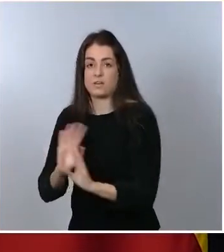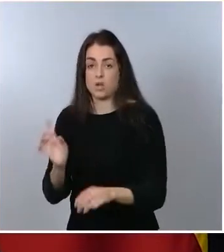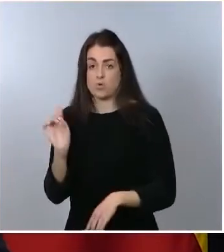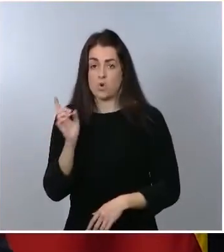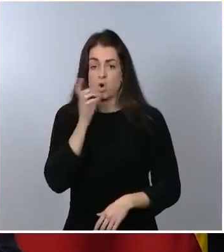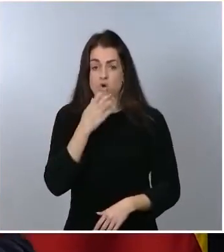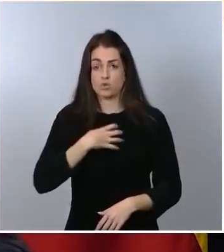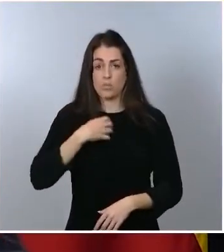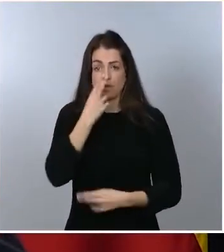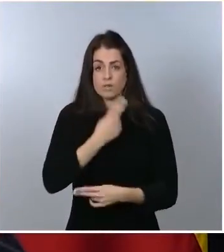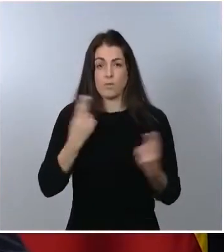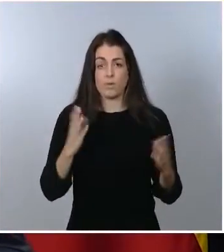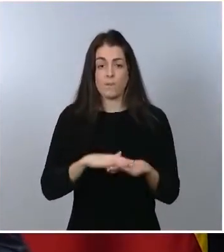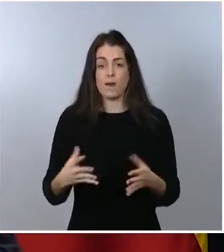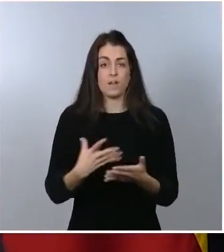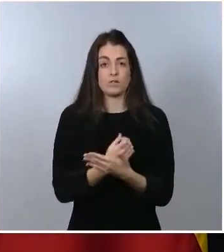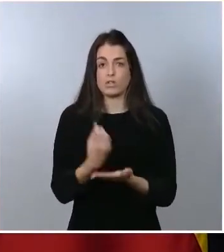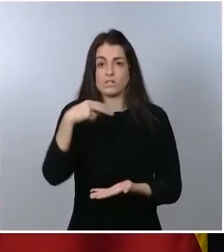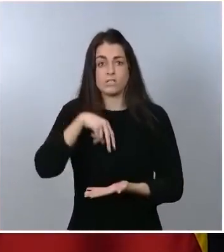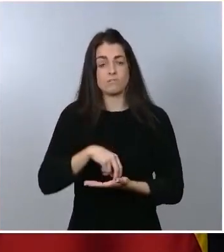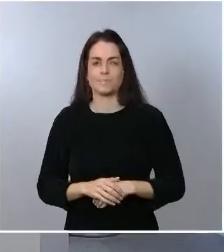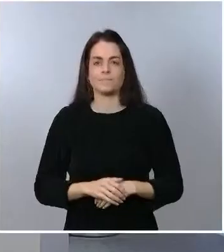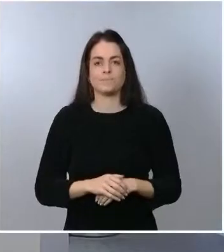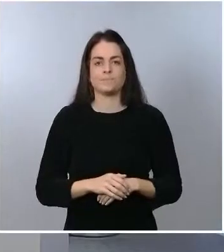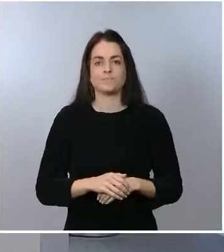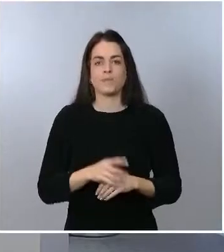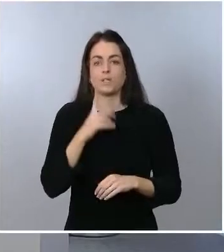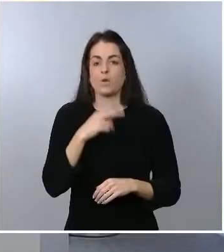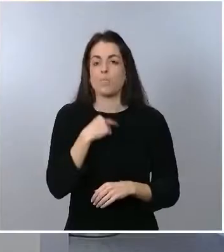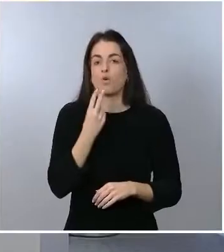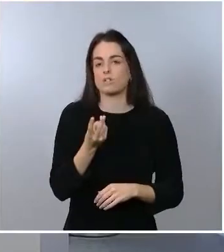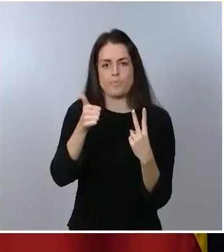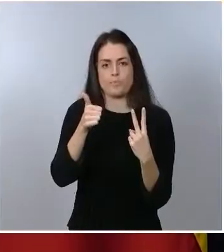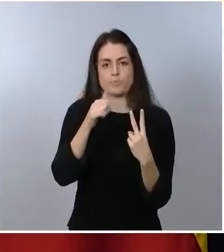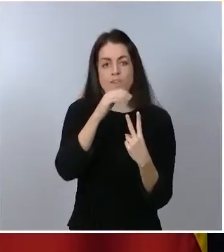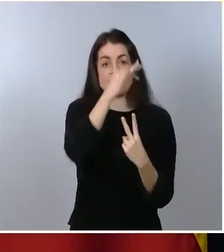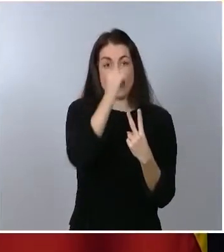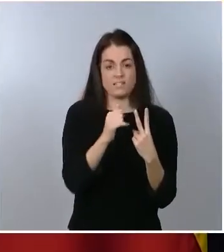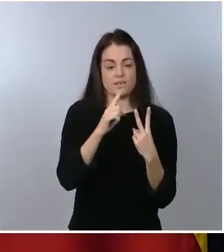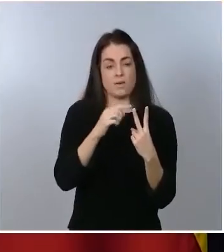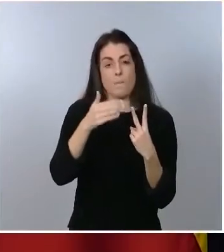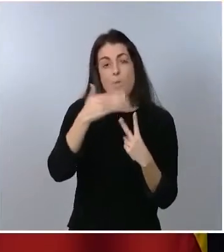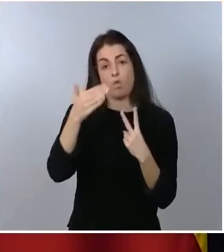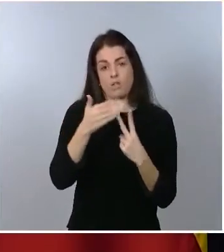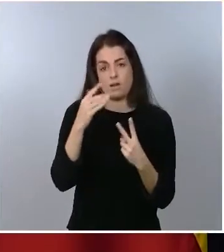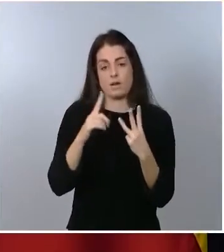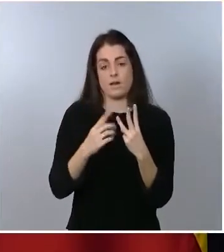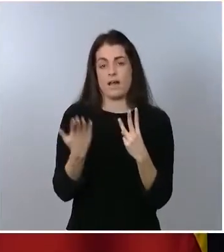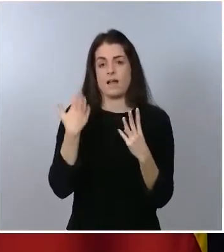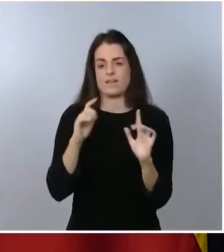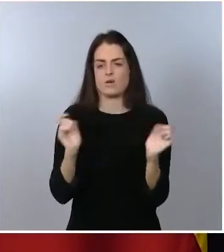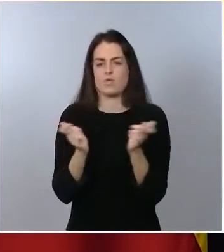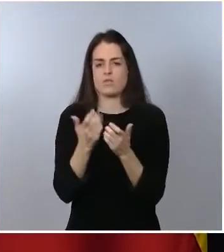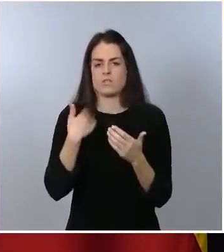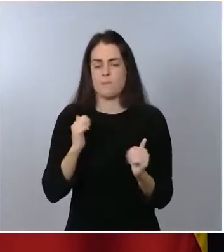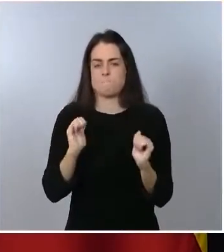donde ahí, donde creo que puede ser más útil, donde me piden mis compañeros que estén. Pero no se va sin antes avanzar. Ayer empezó una reunión que se prolongará a lo largo de esta